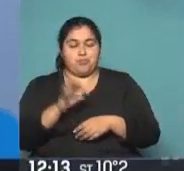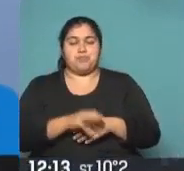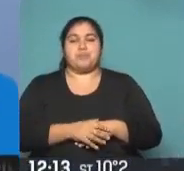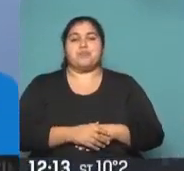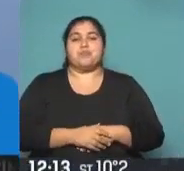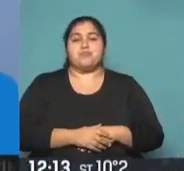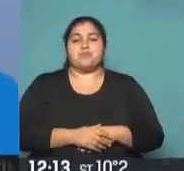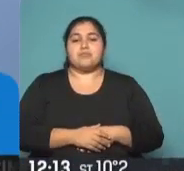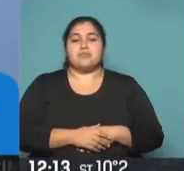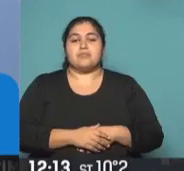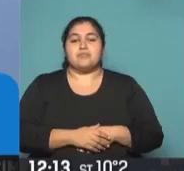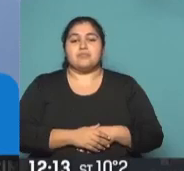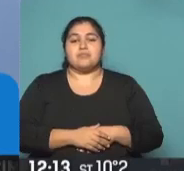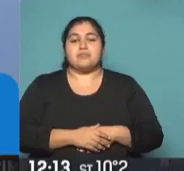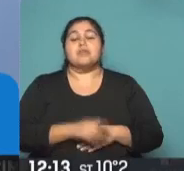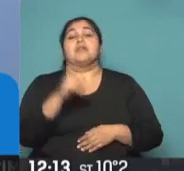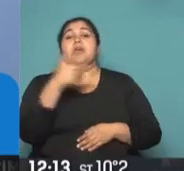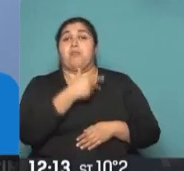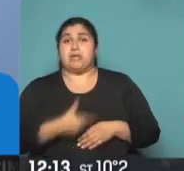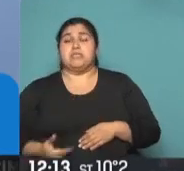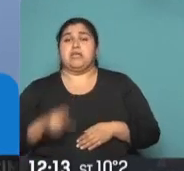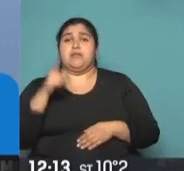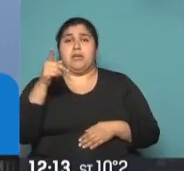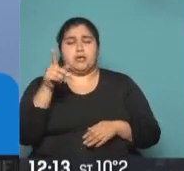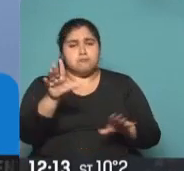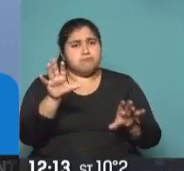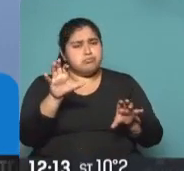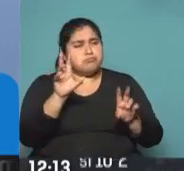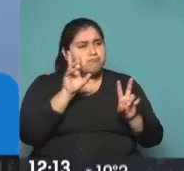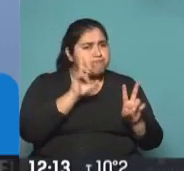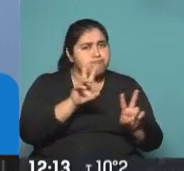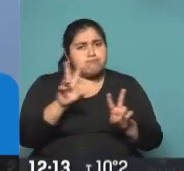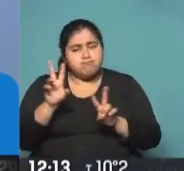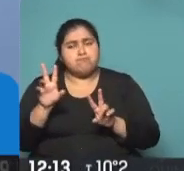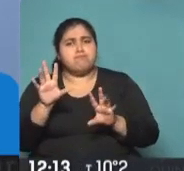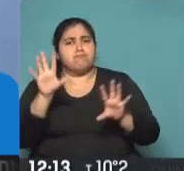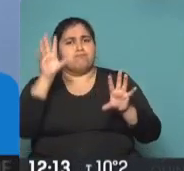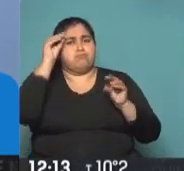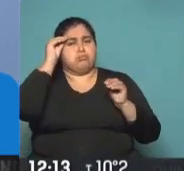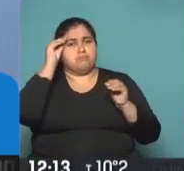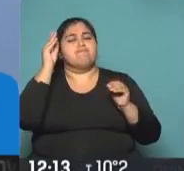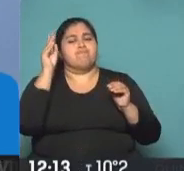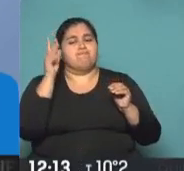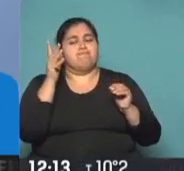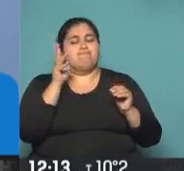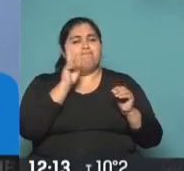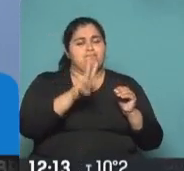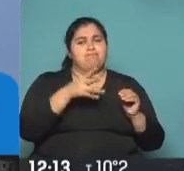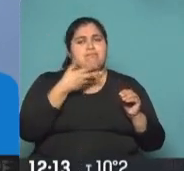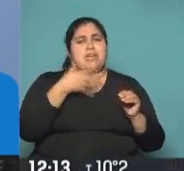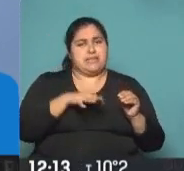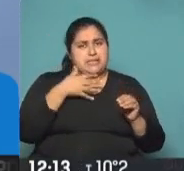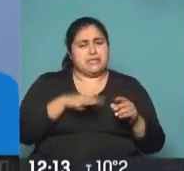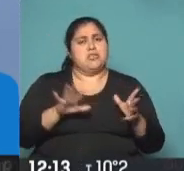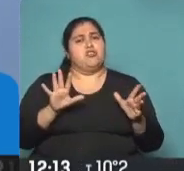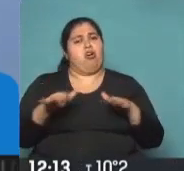ha tomado nota del mensaje, ha tomado nota y ha escuchado y ha entendido este mensaje en